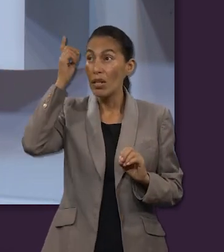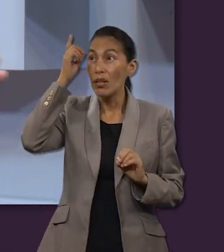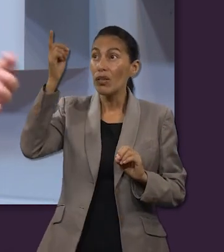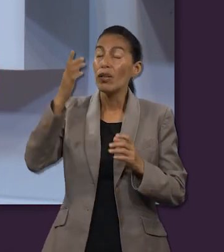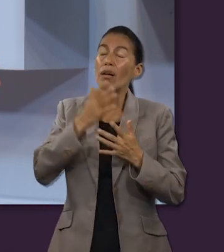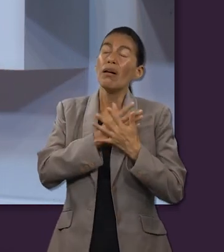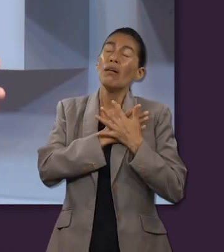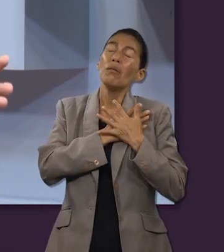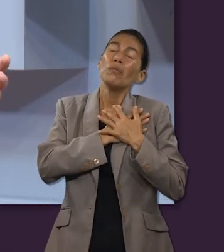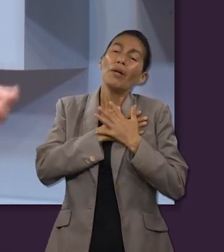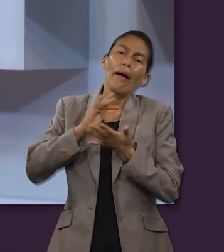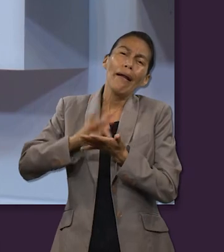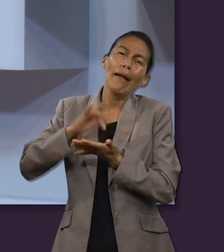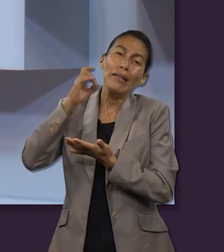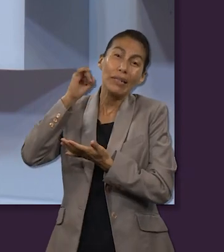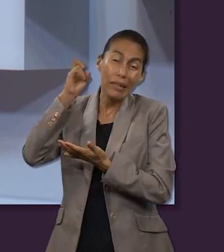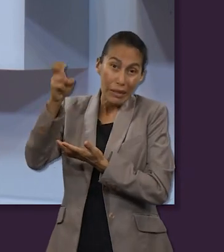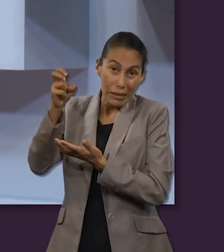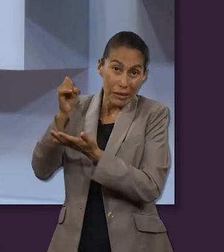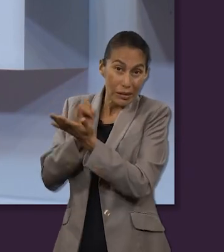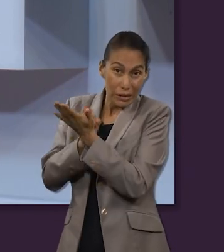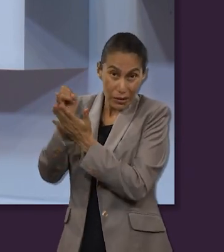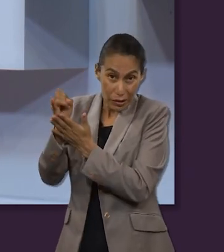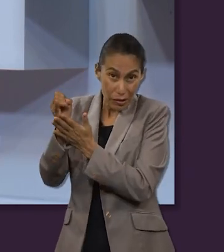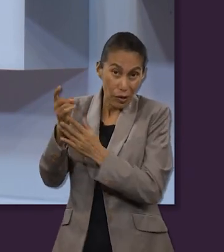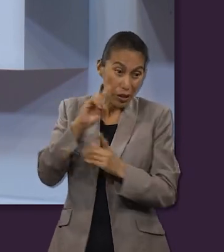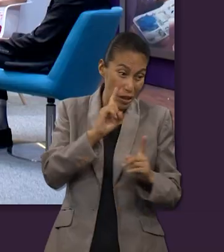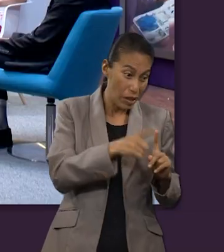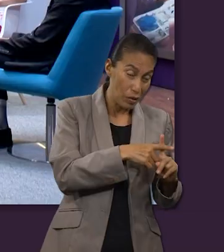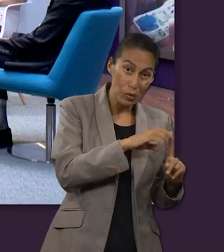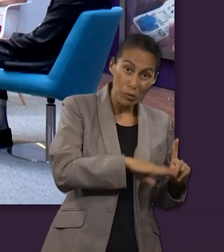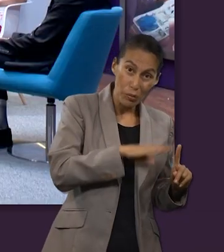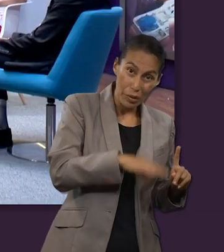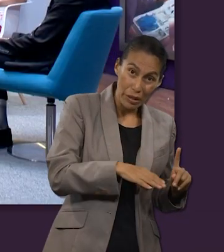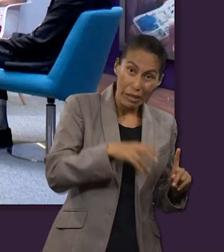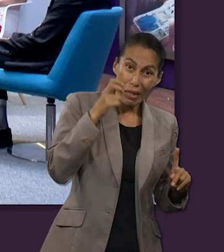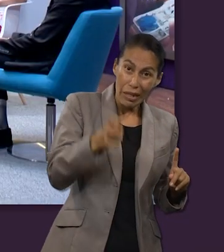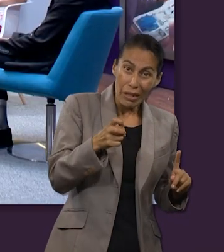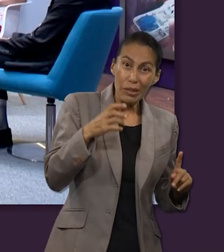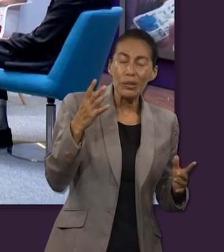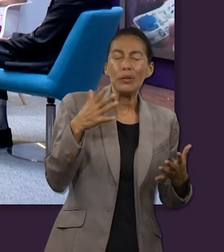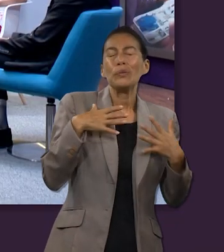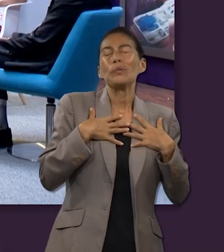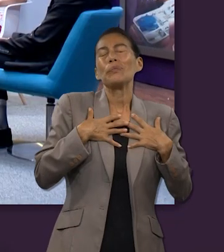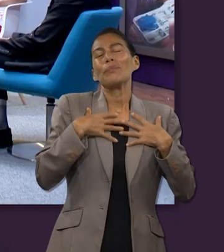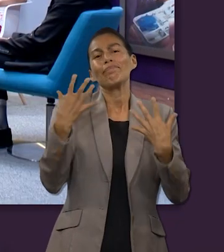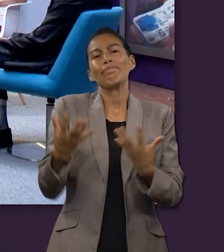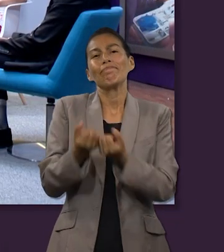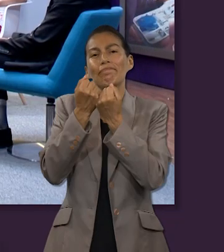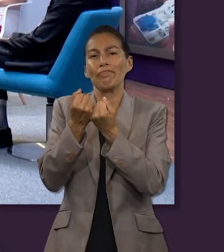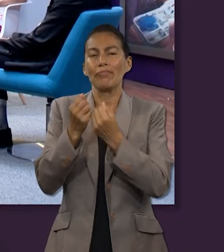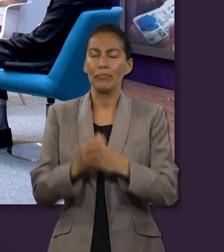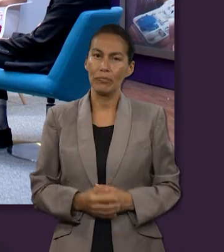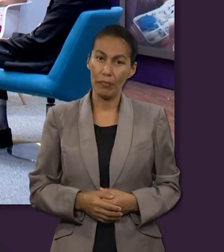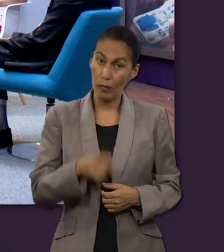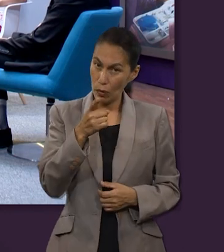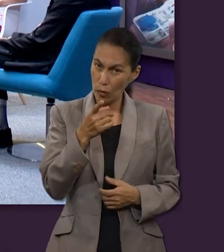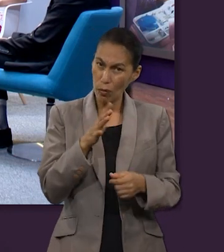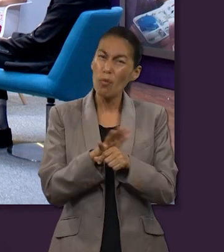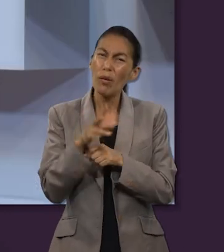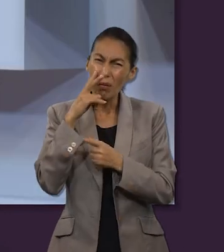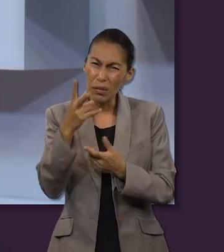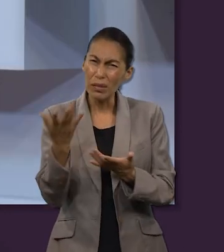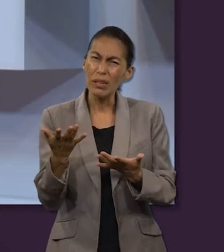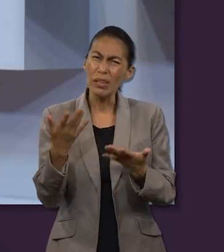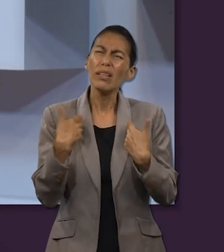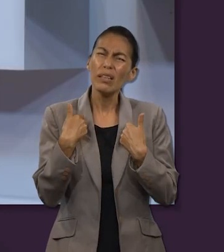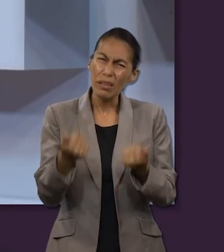hay impotencia, porque realmente es en esa decisión de Jesús de quedarse en la cruz. ¿Qué es lo